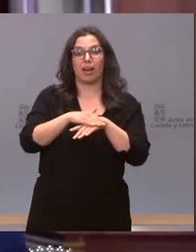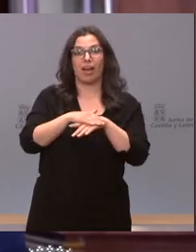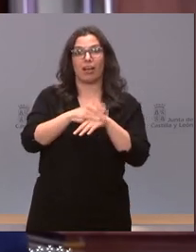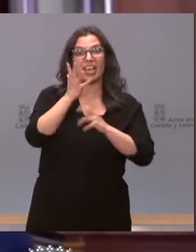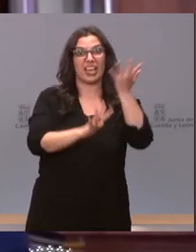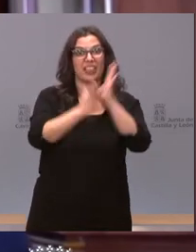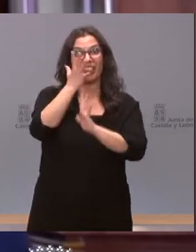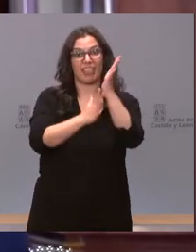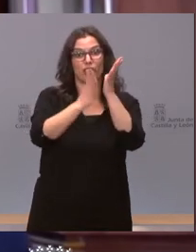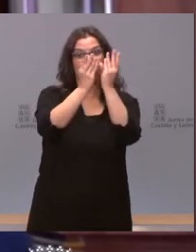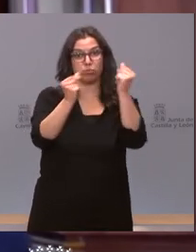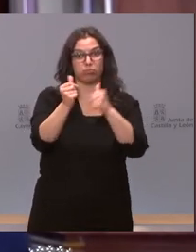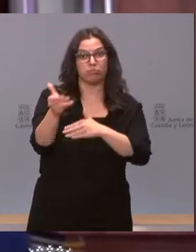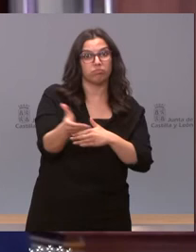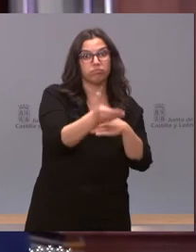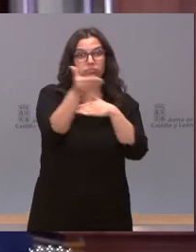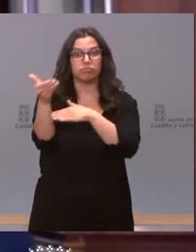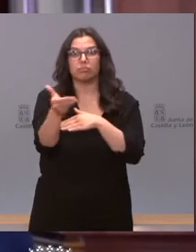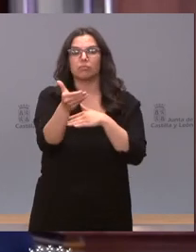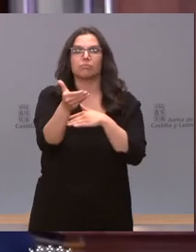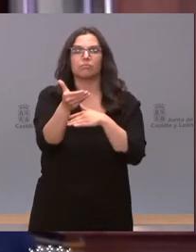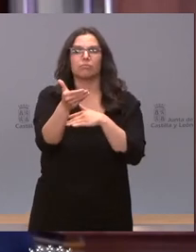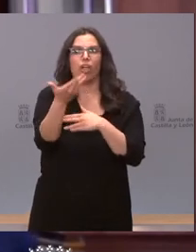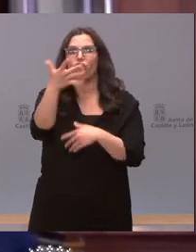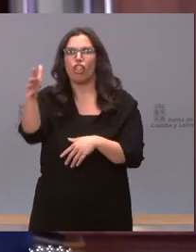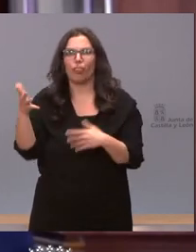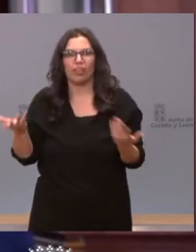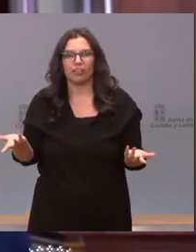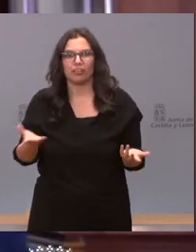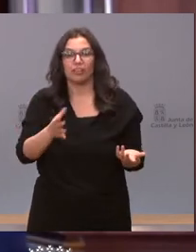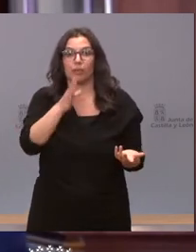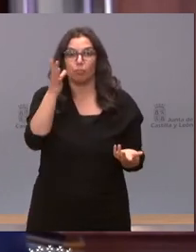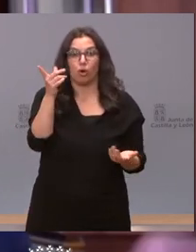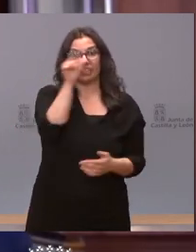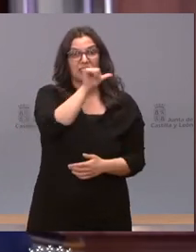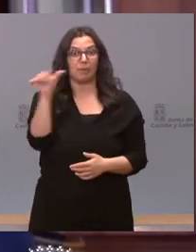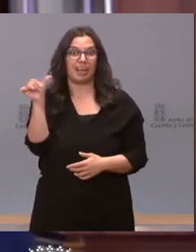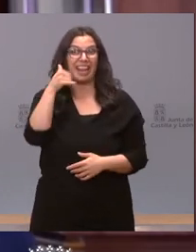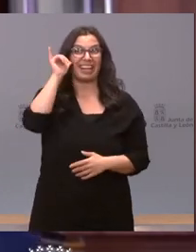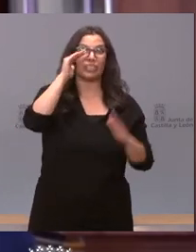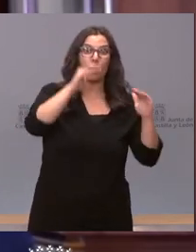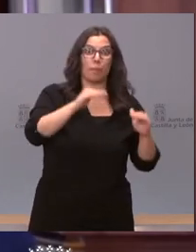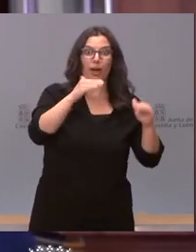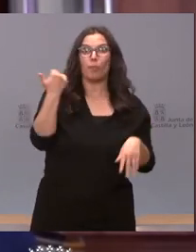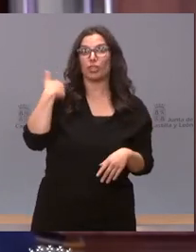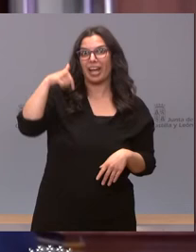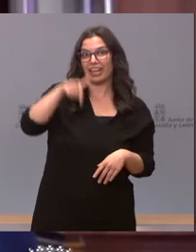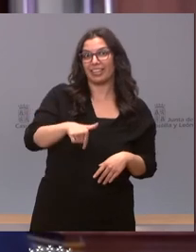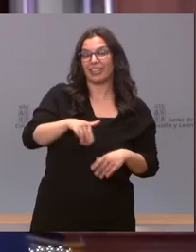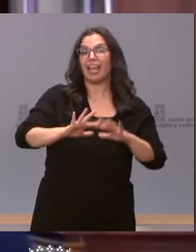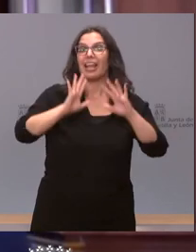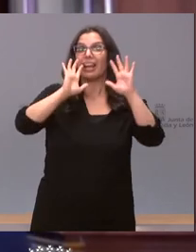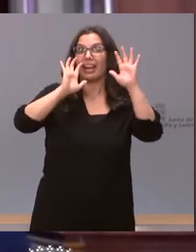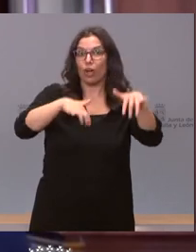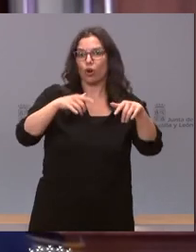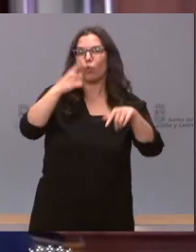si estamos en temporada de riesgo bajo pero en la última semana ya se han quemado en León más de 150 hectáreas y en